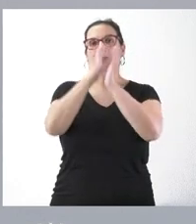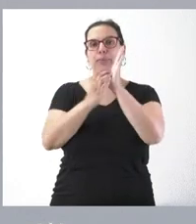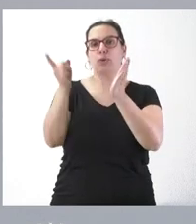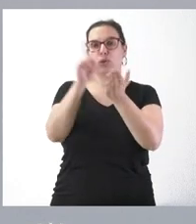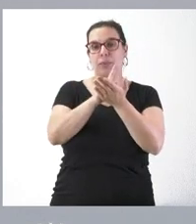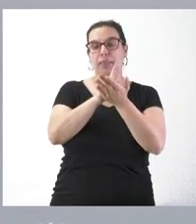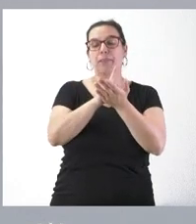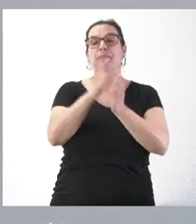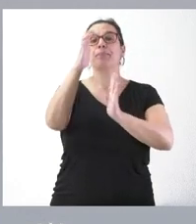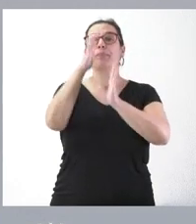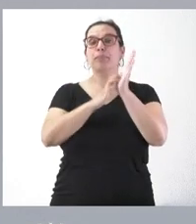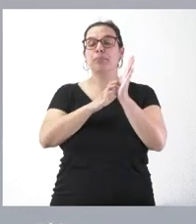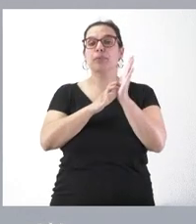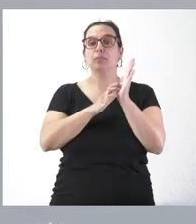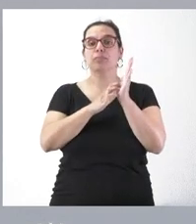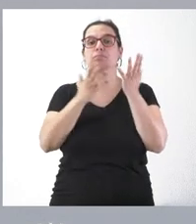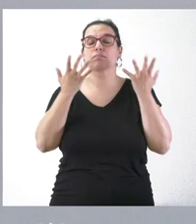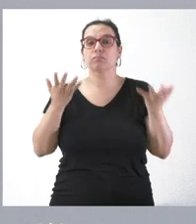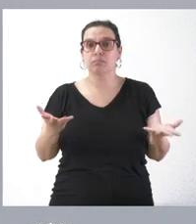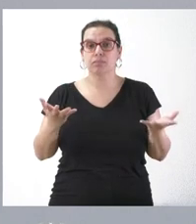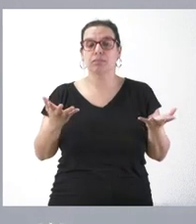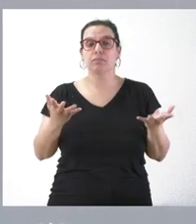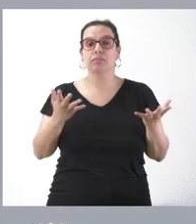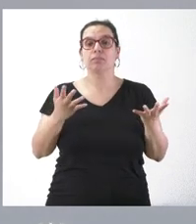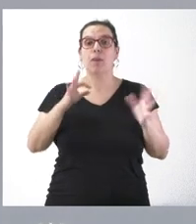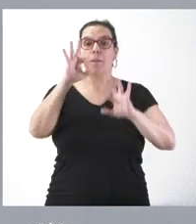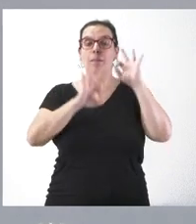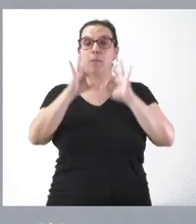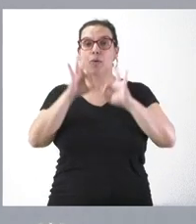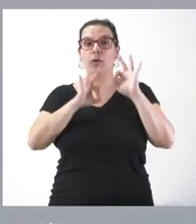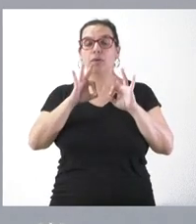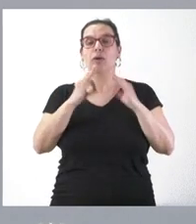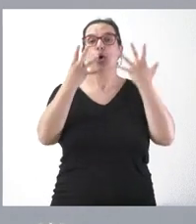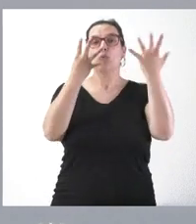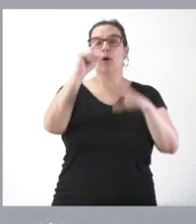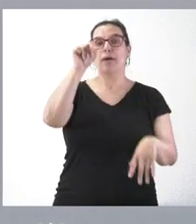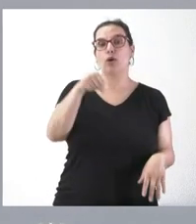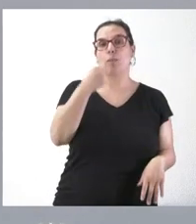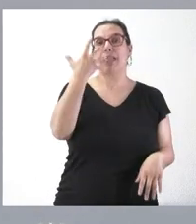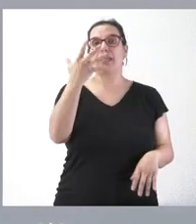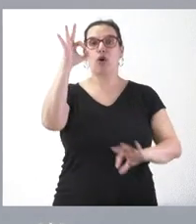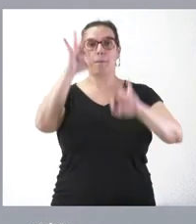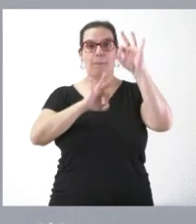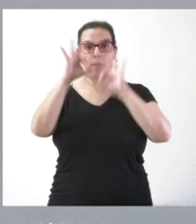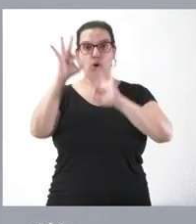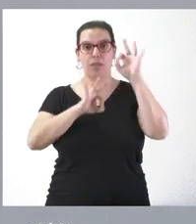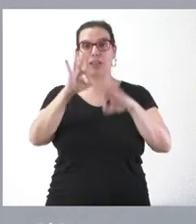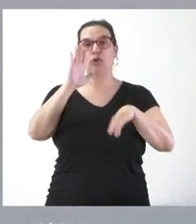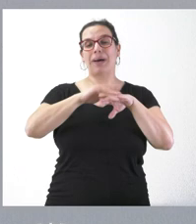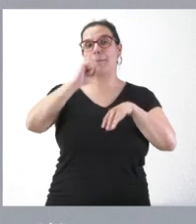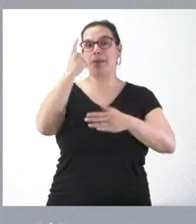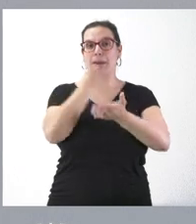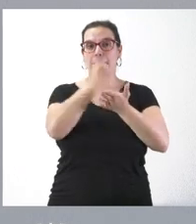este caso, una rebaja en estas tasas universitarias del 9,5% para las primeras